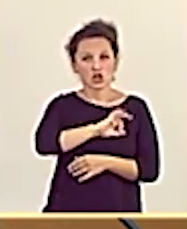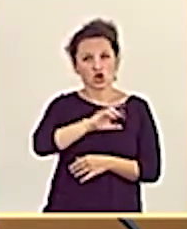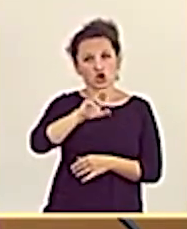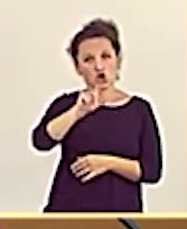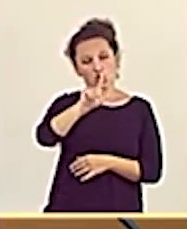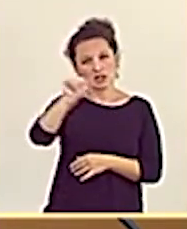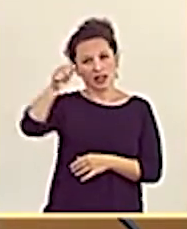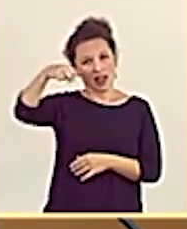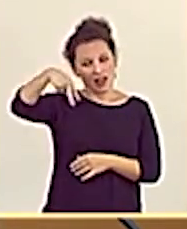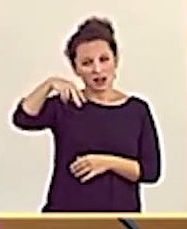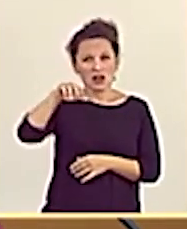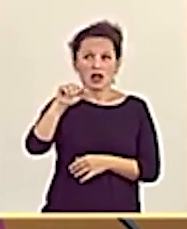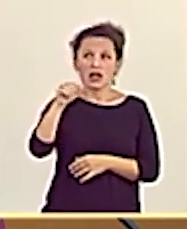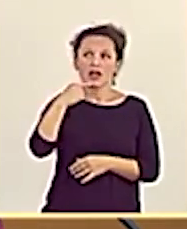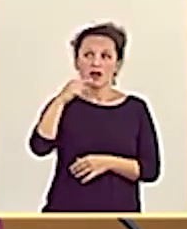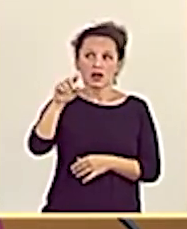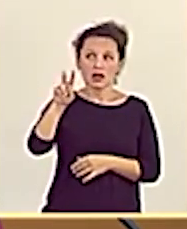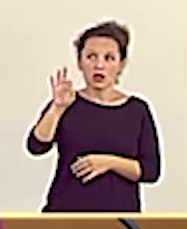Parlamentario Popular.